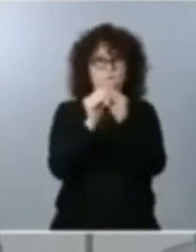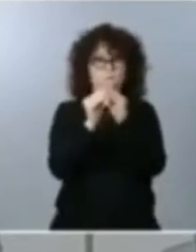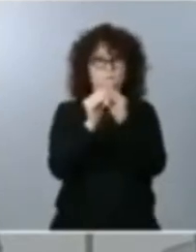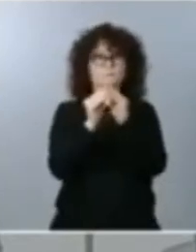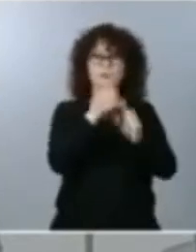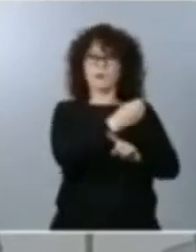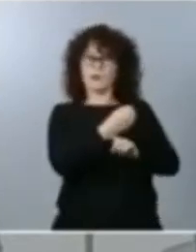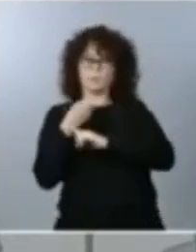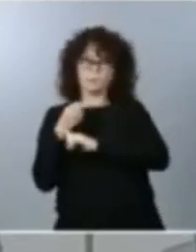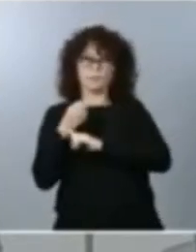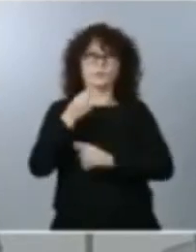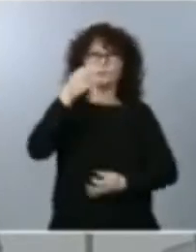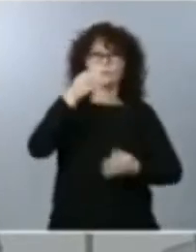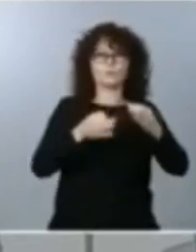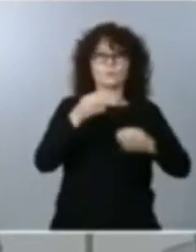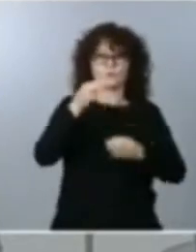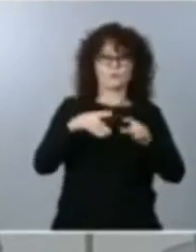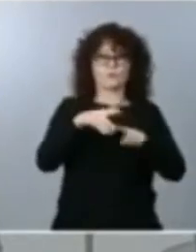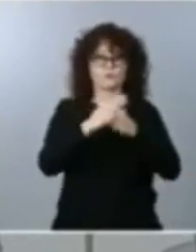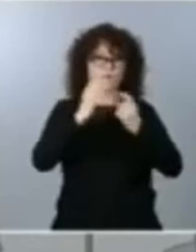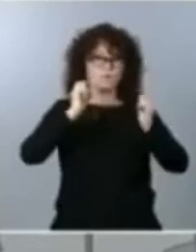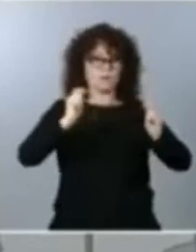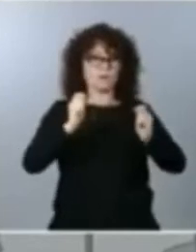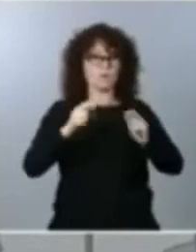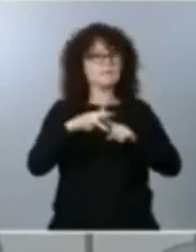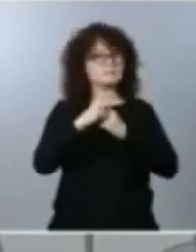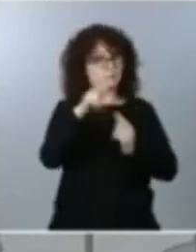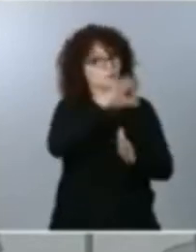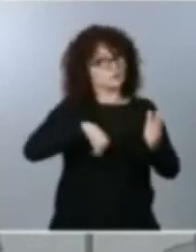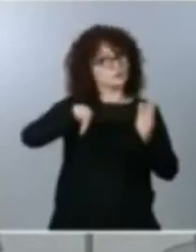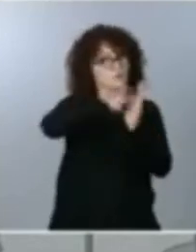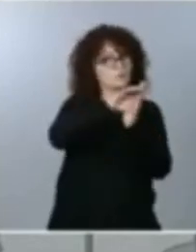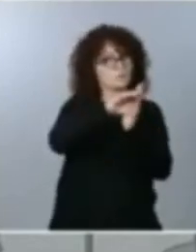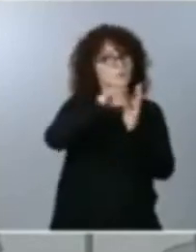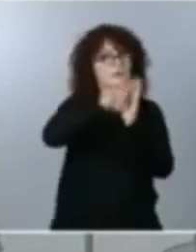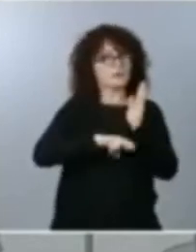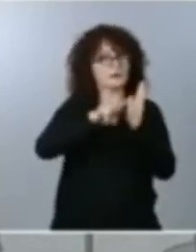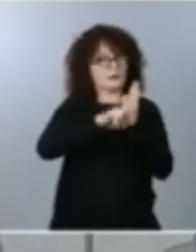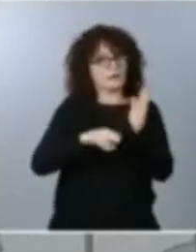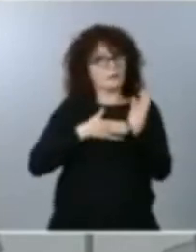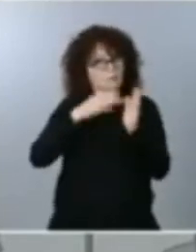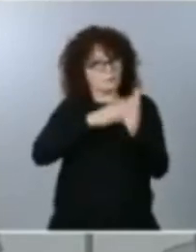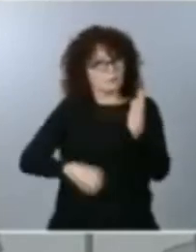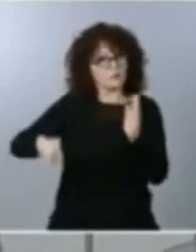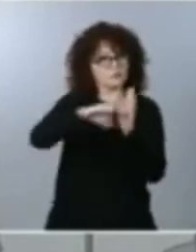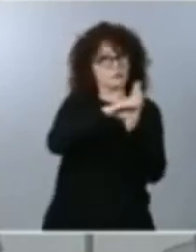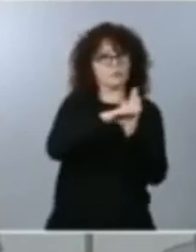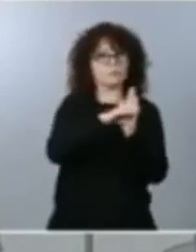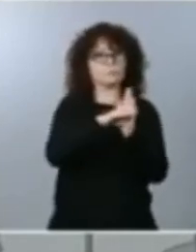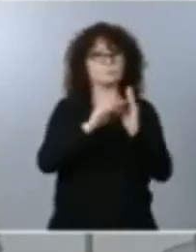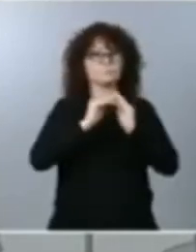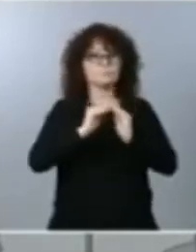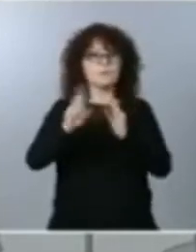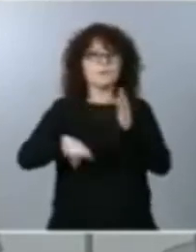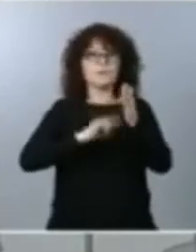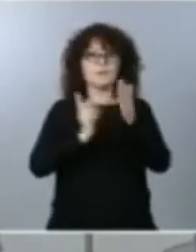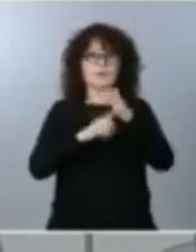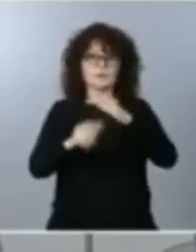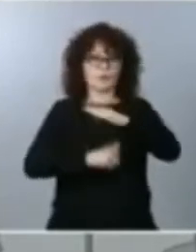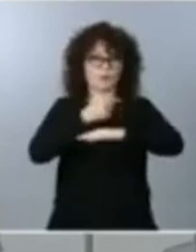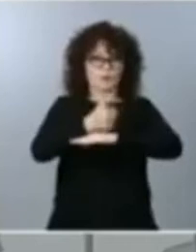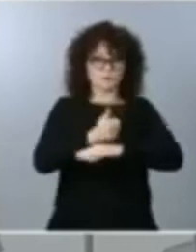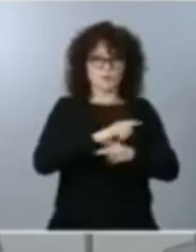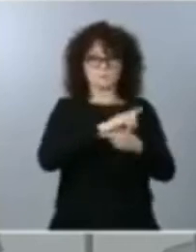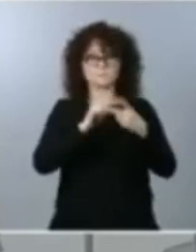del estado de alarma, un instrumento constitucional reglado en nuestra propia Constitución, desarrollado por una ley orgánica. En segundo lugar,